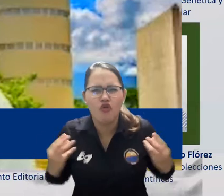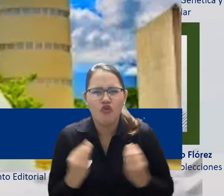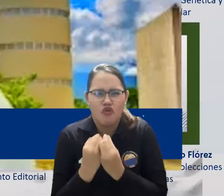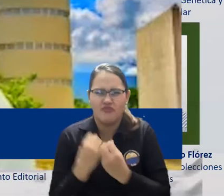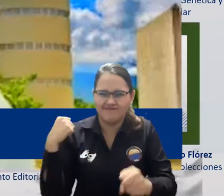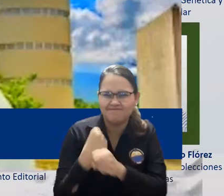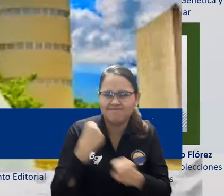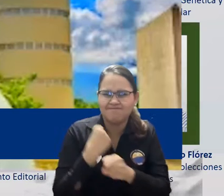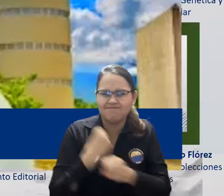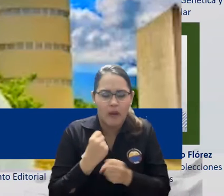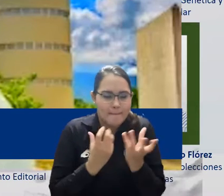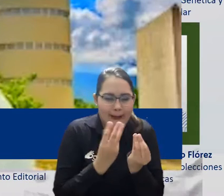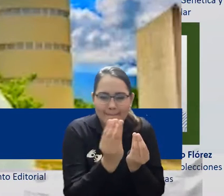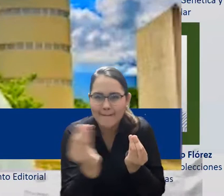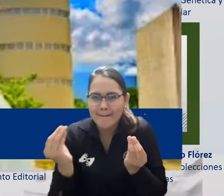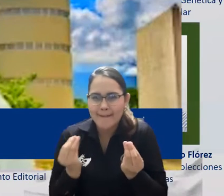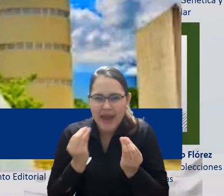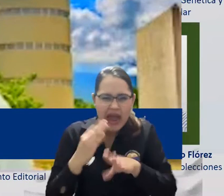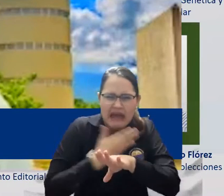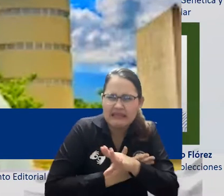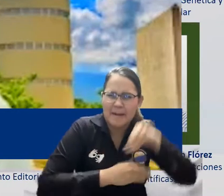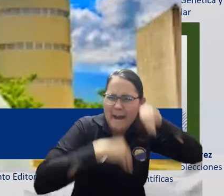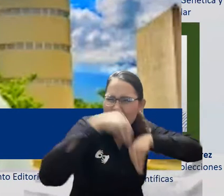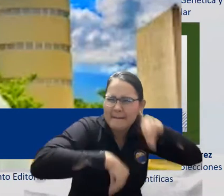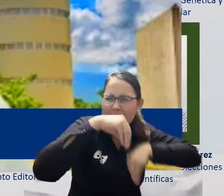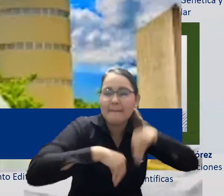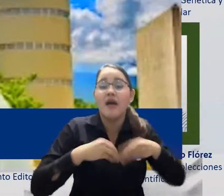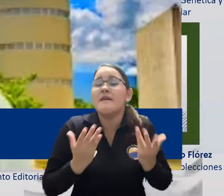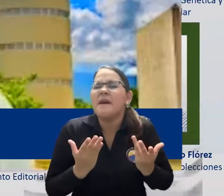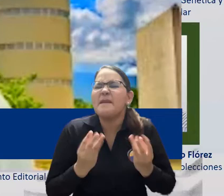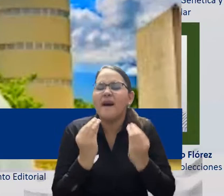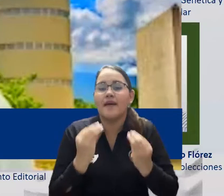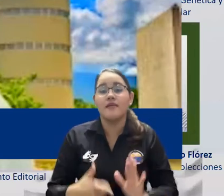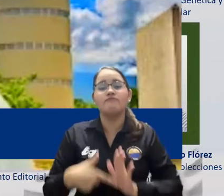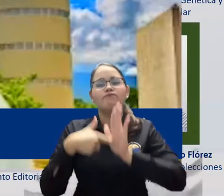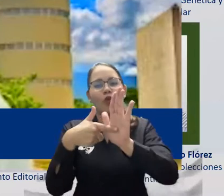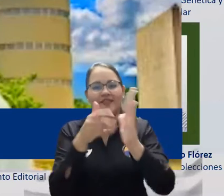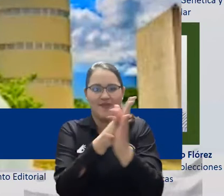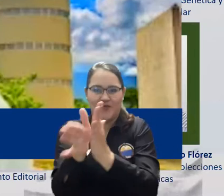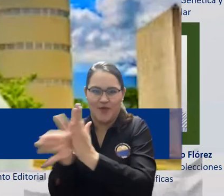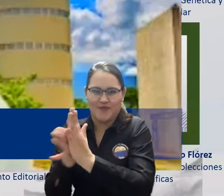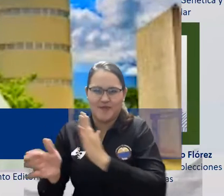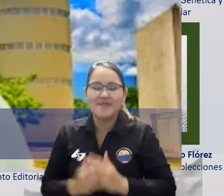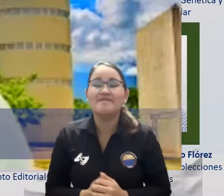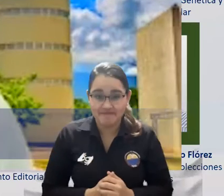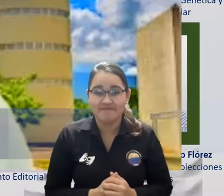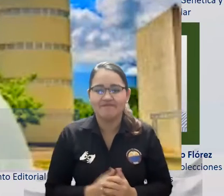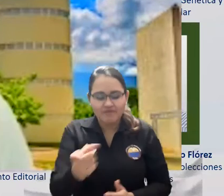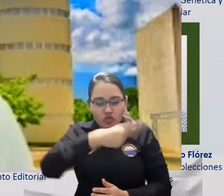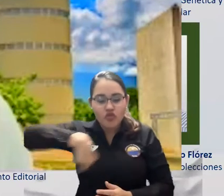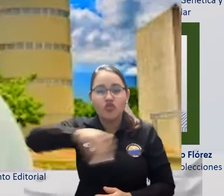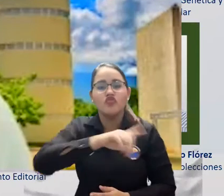equipo de apoyo desde las unidades, ya lo visionaba Felipe el presentador, que es que conforman la Vicerrectoría, la